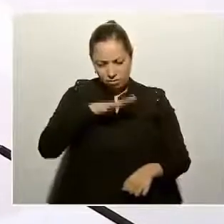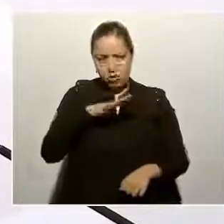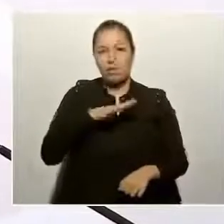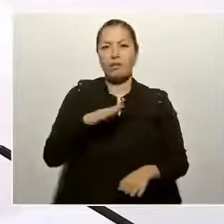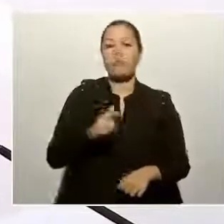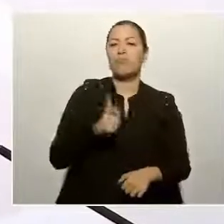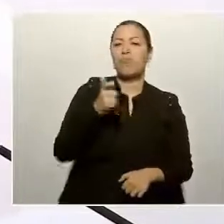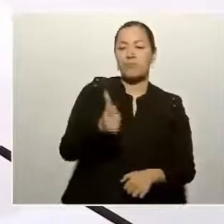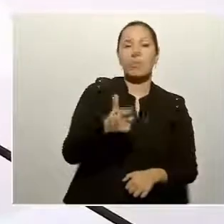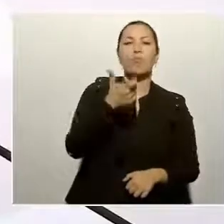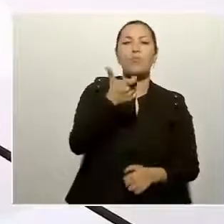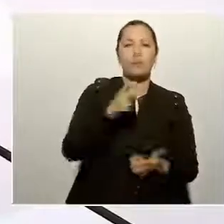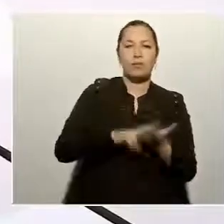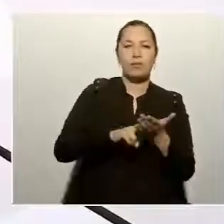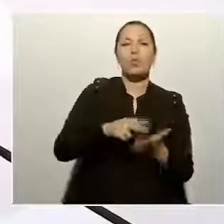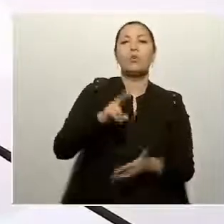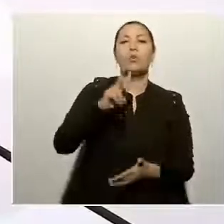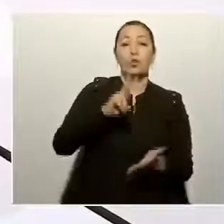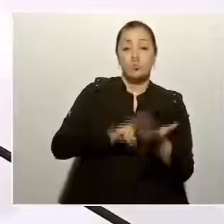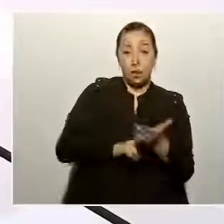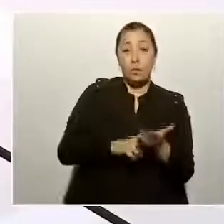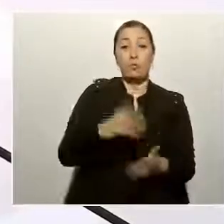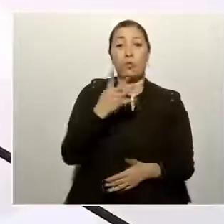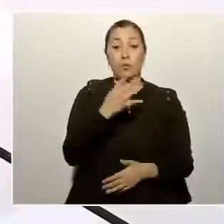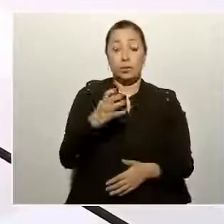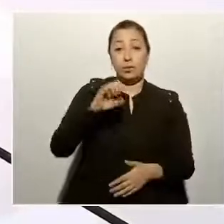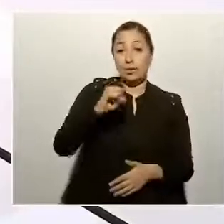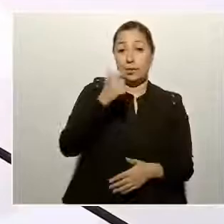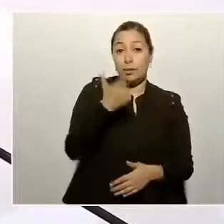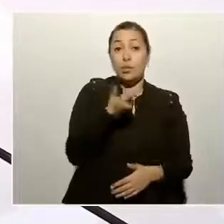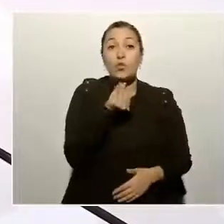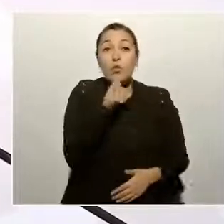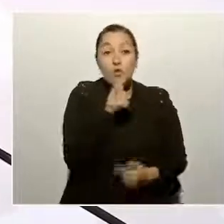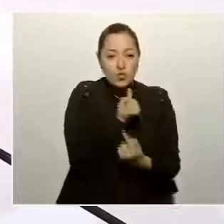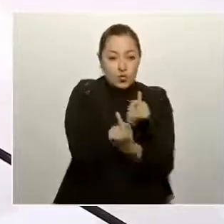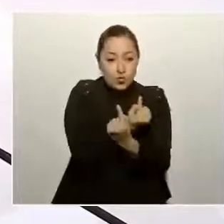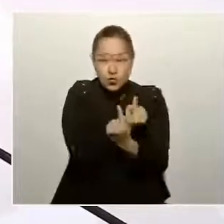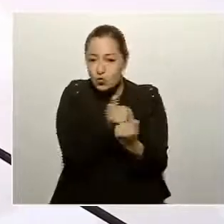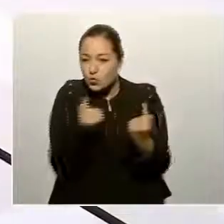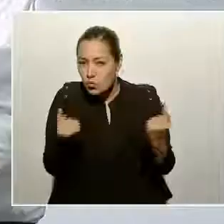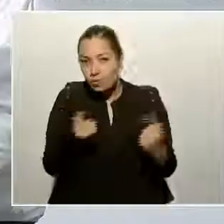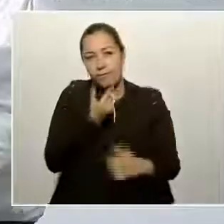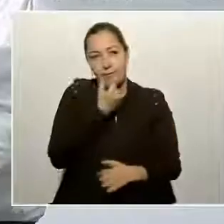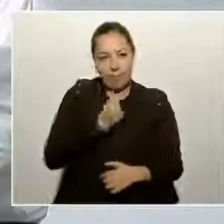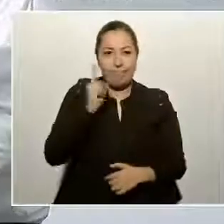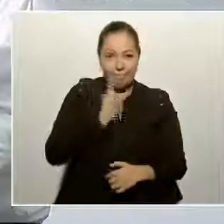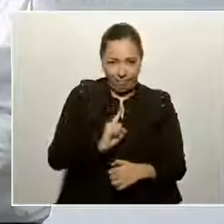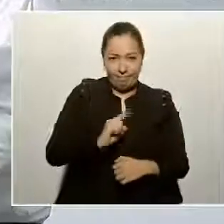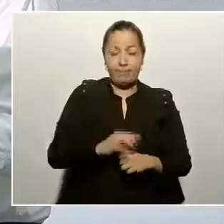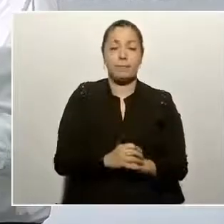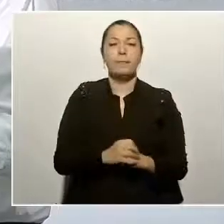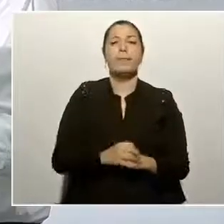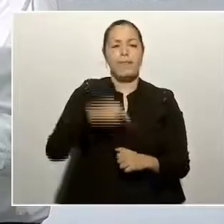.467 niñas y niños. Aquí en Sinaloa,